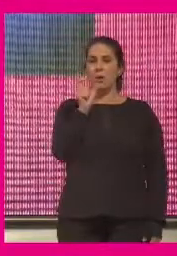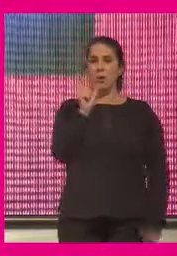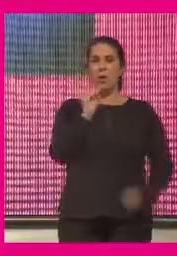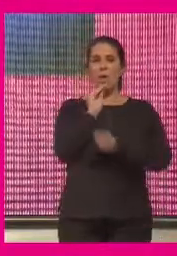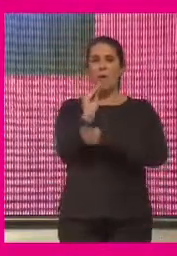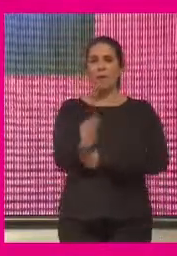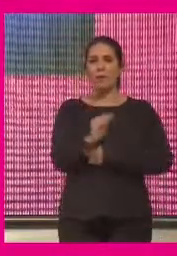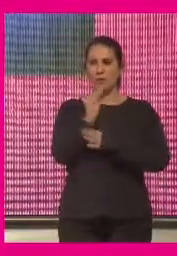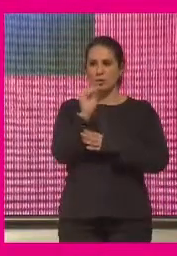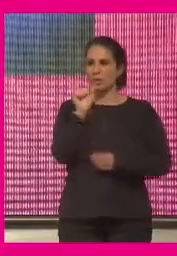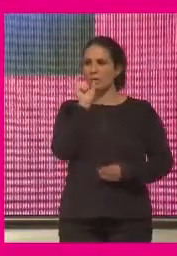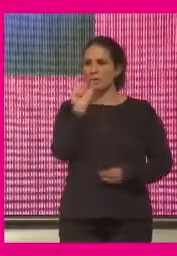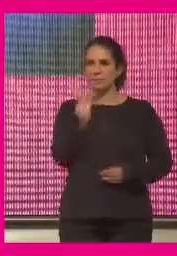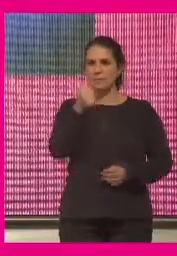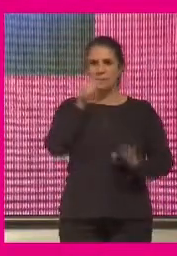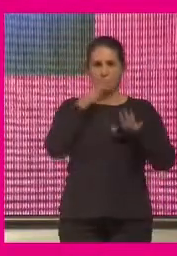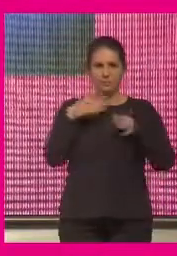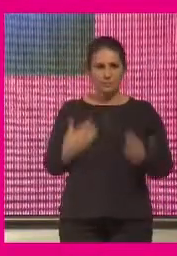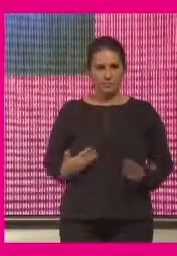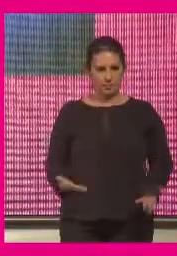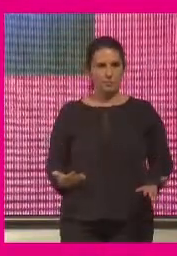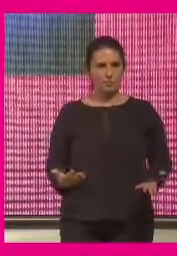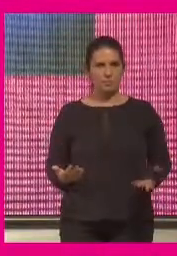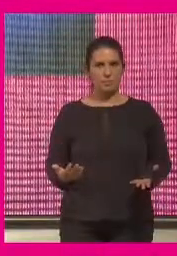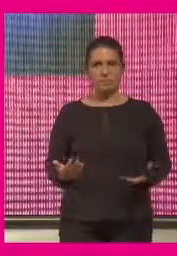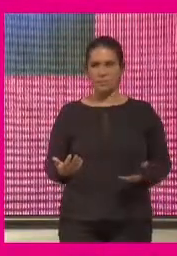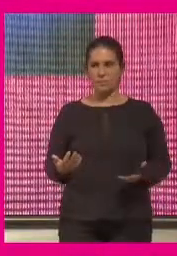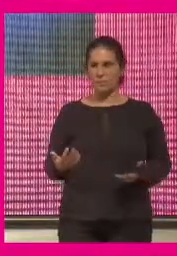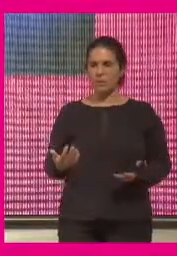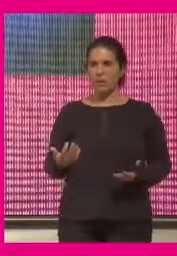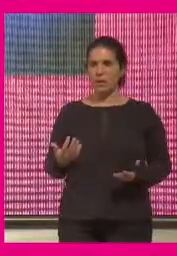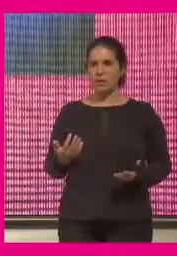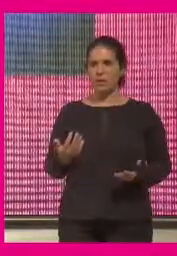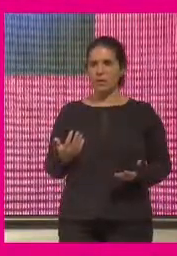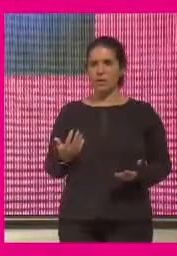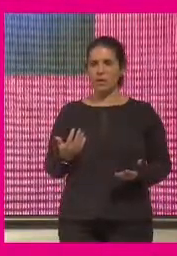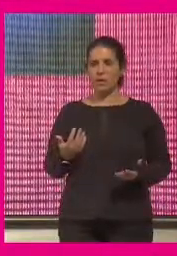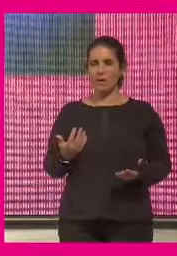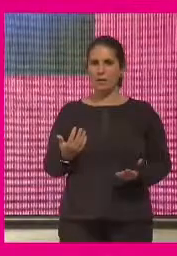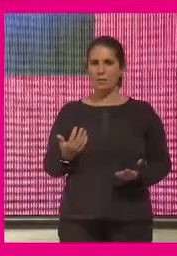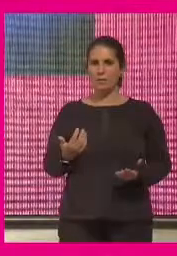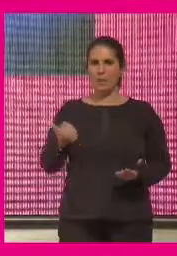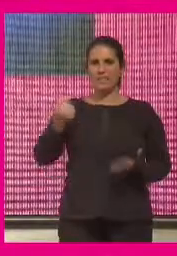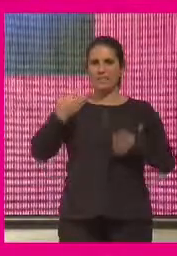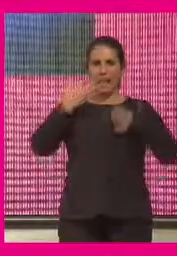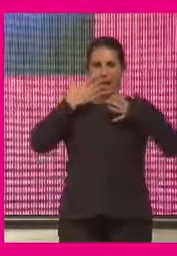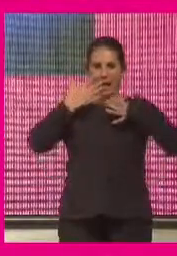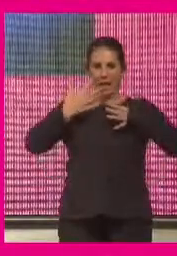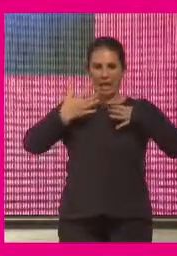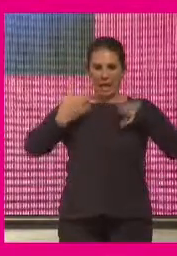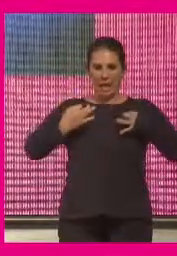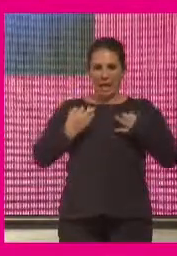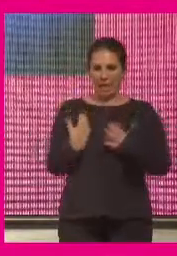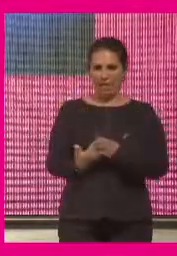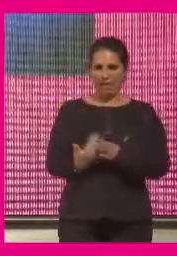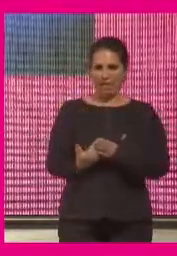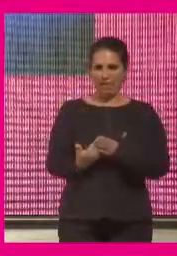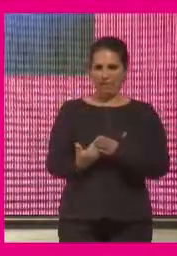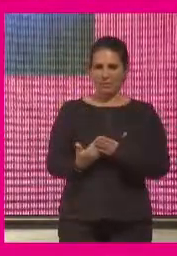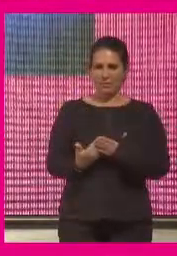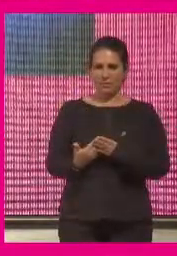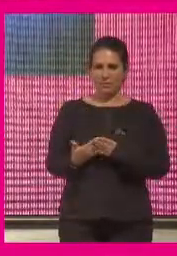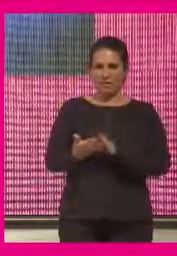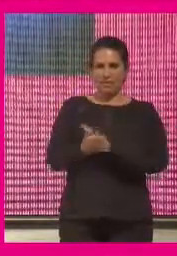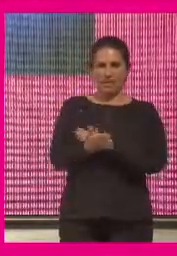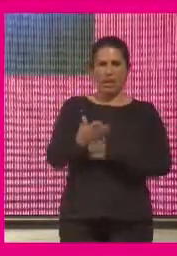más más actuales y que proyectan con mayor realidad el compromiso que debemos asociar